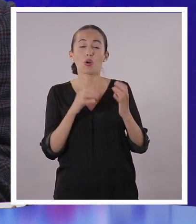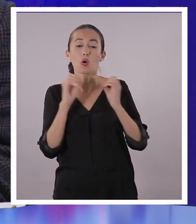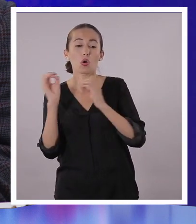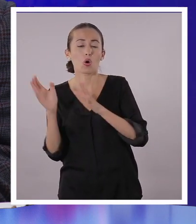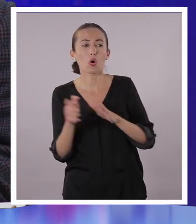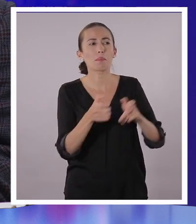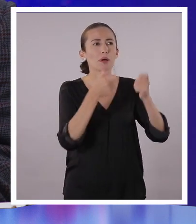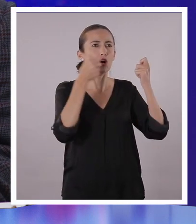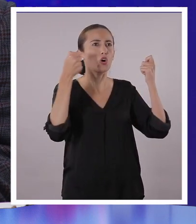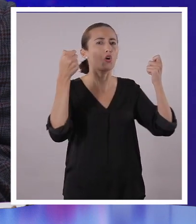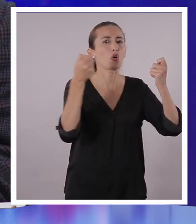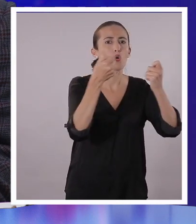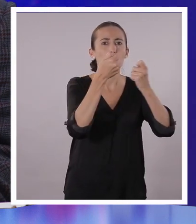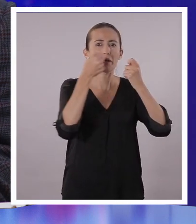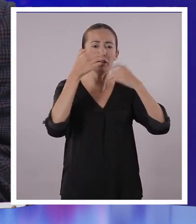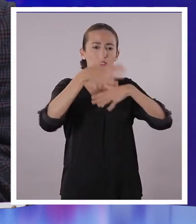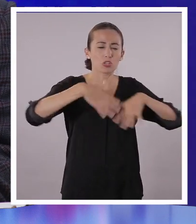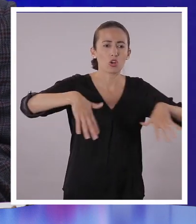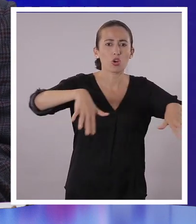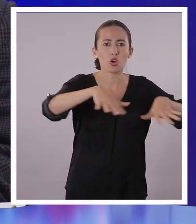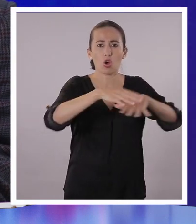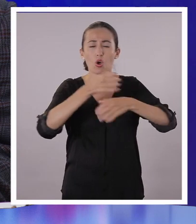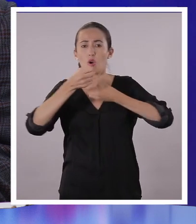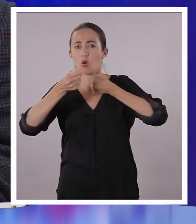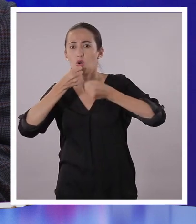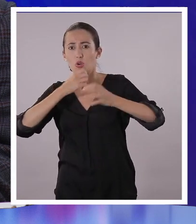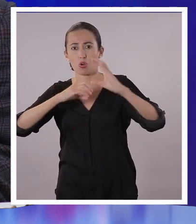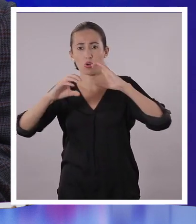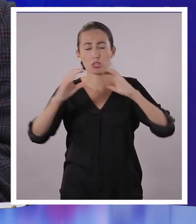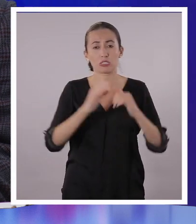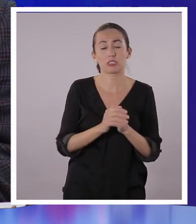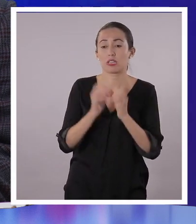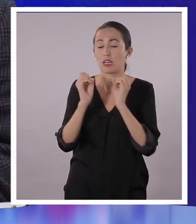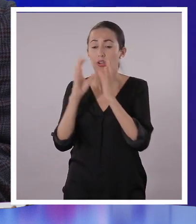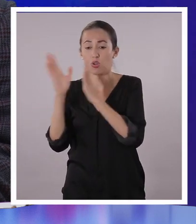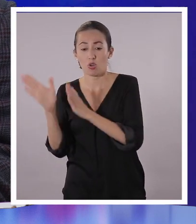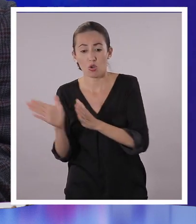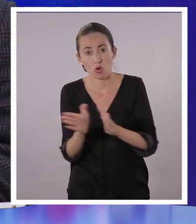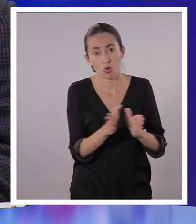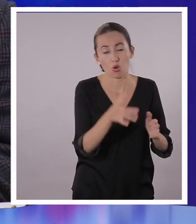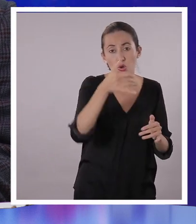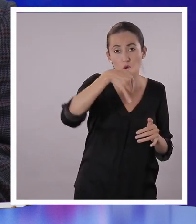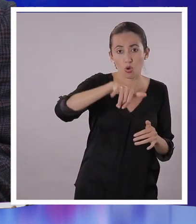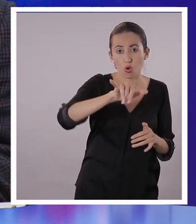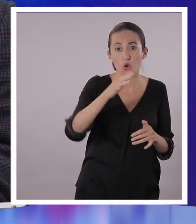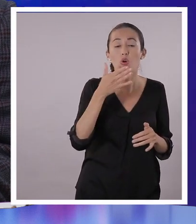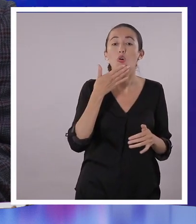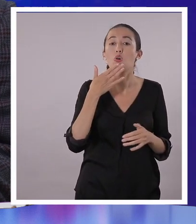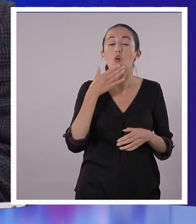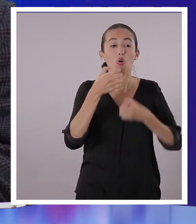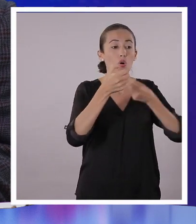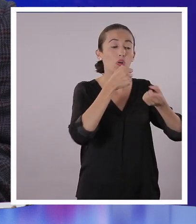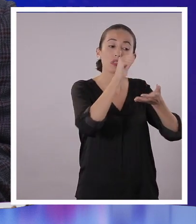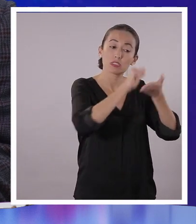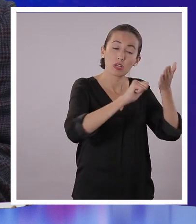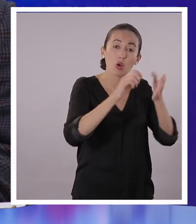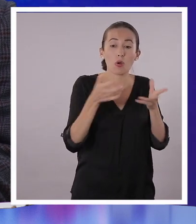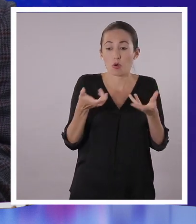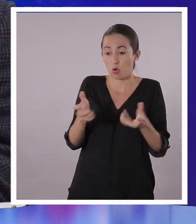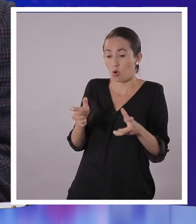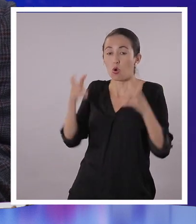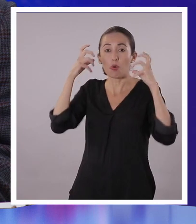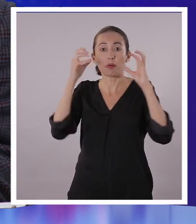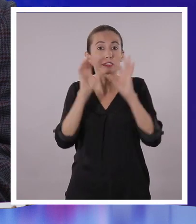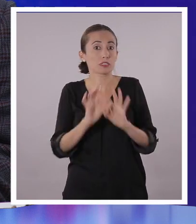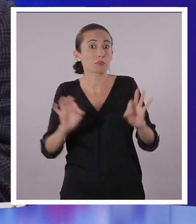quieren asar su campaña por todos los medios de comunicación posibles. Para los actores de esta campaña, usar la prensa escrita, la